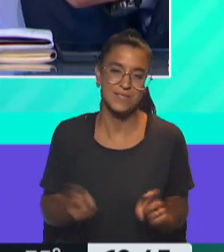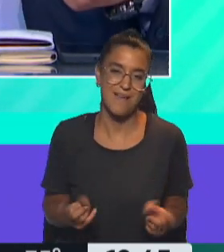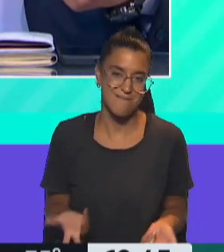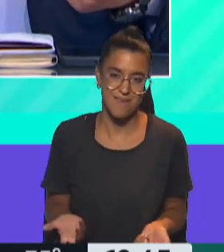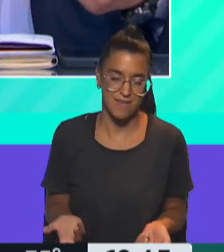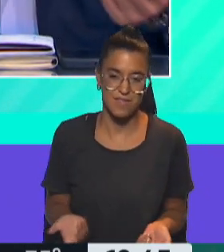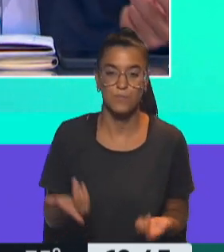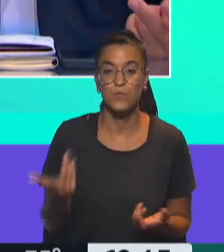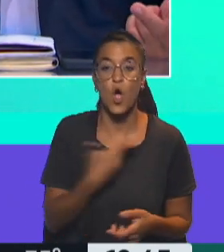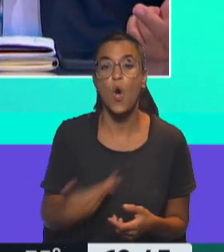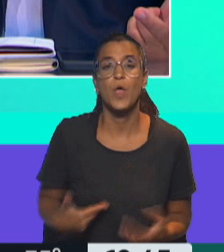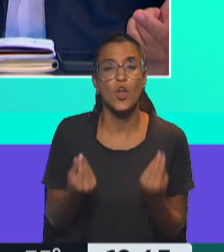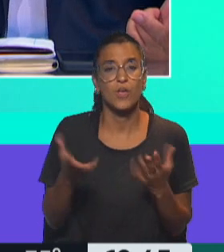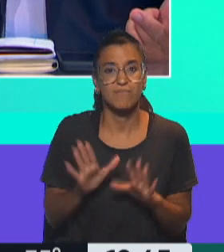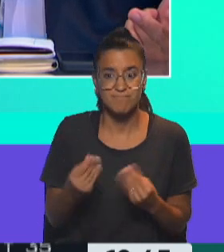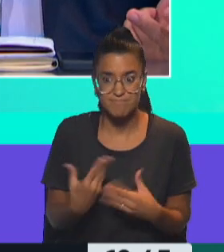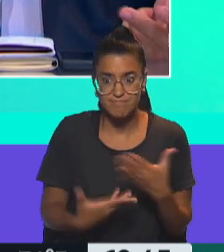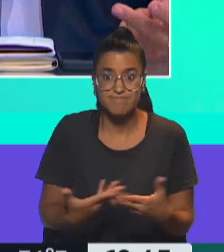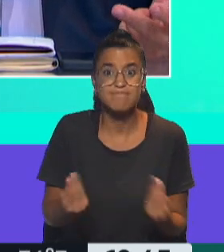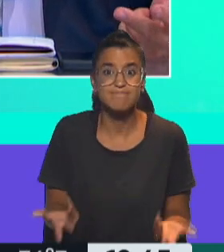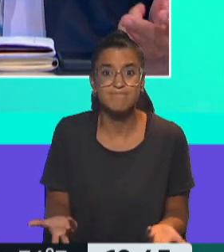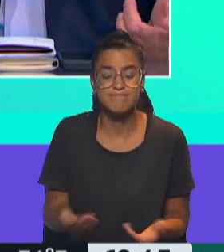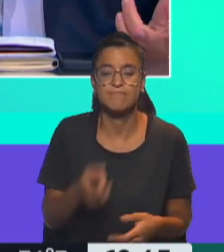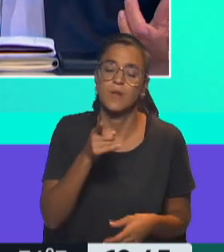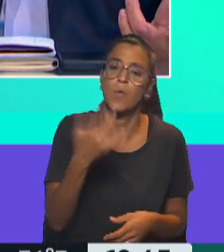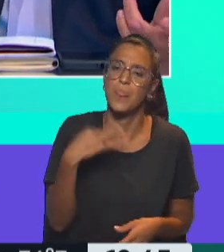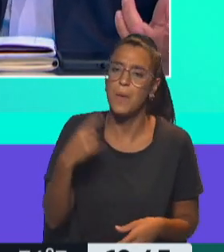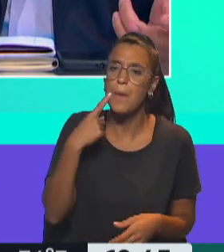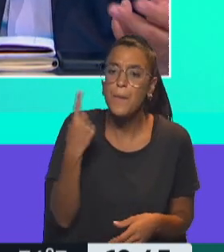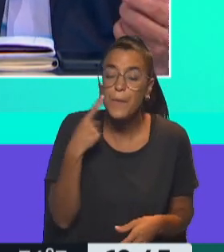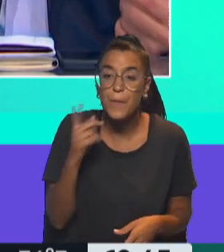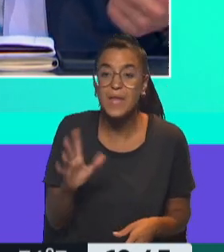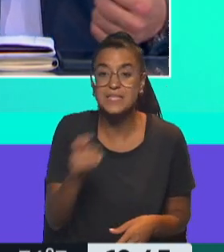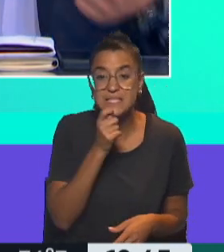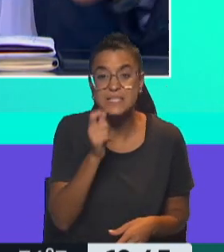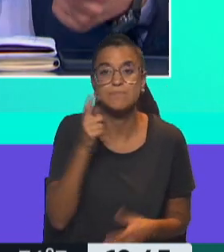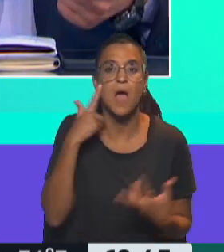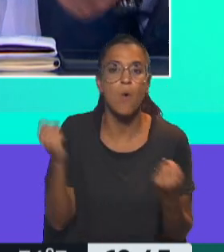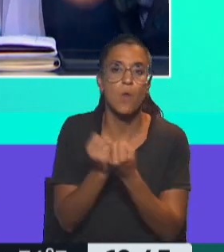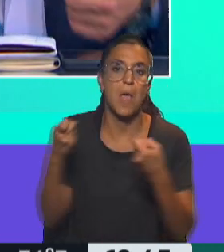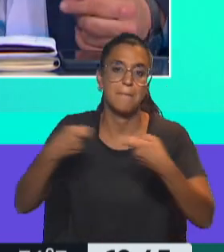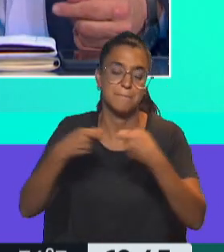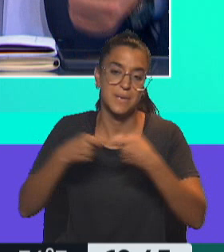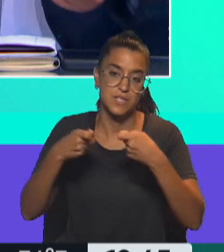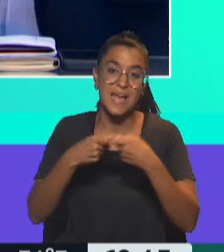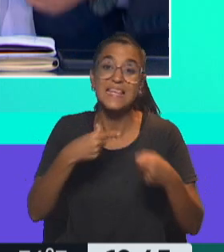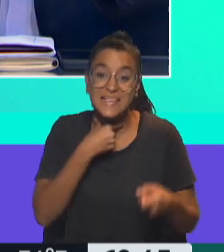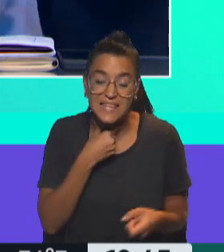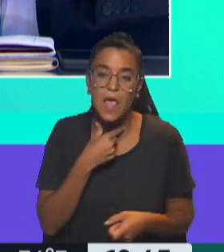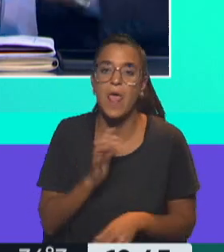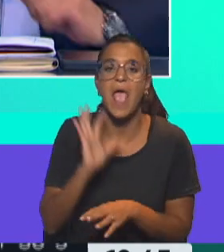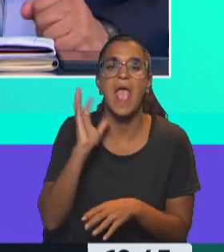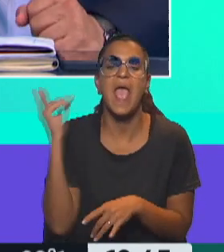es lo que podría hacer el gobierno? Y la verdad que habría que revisar si tiene sentido hacer acuerdo con empresas que están dispuestas a